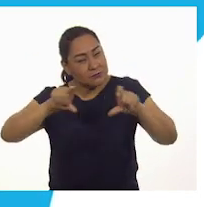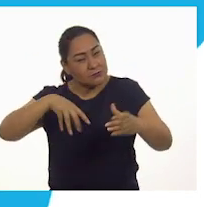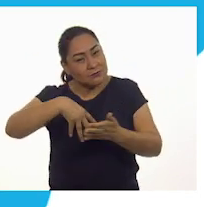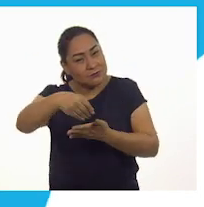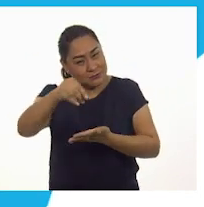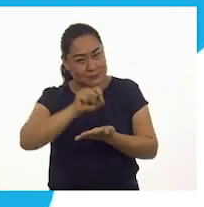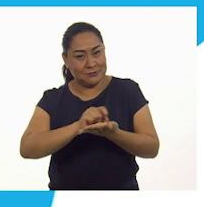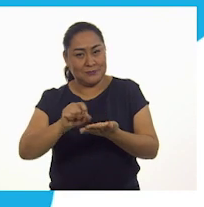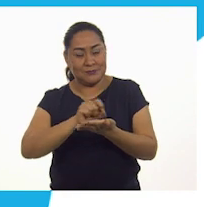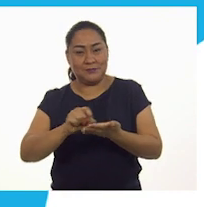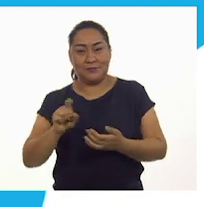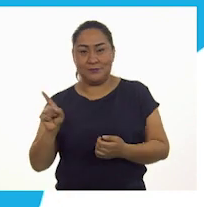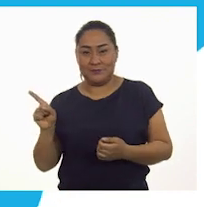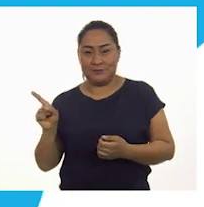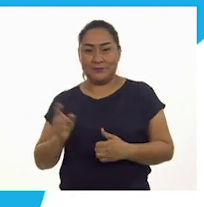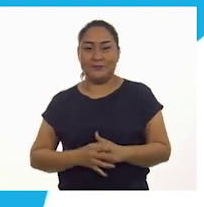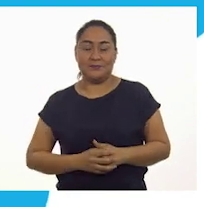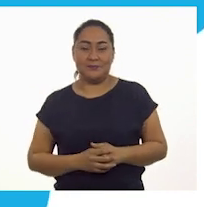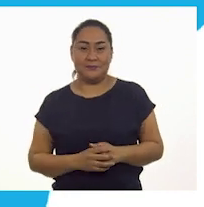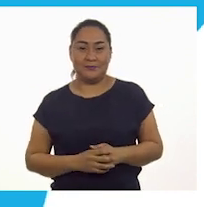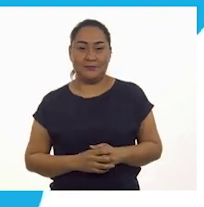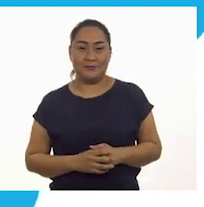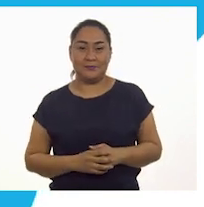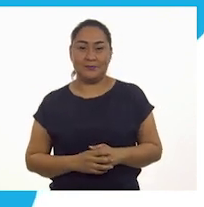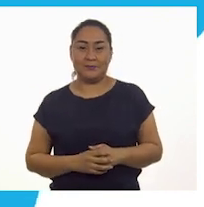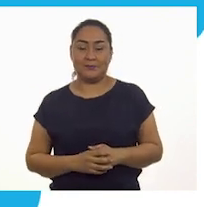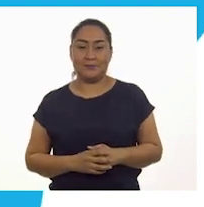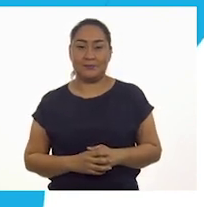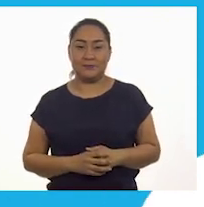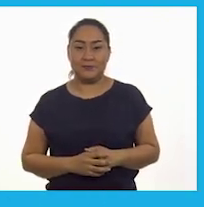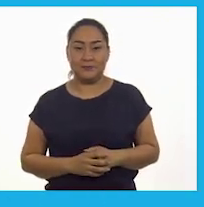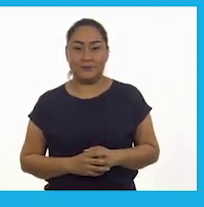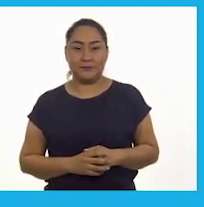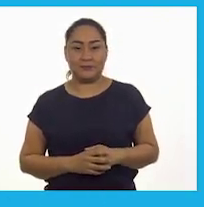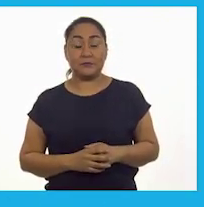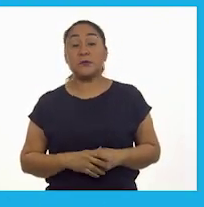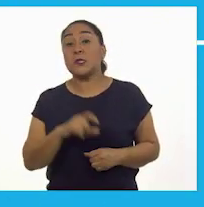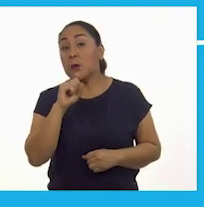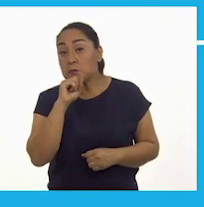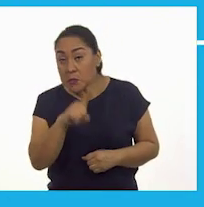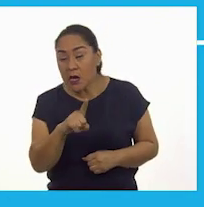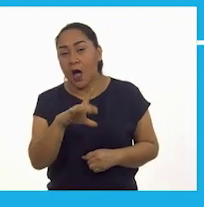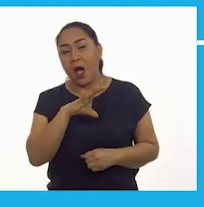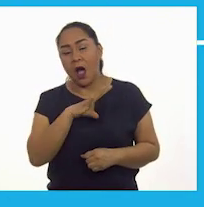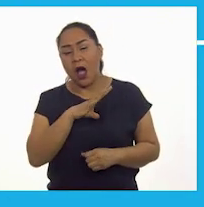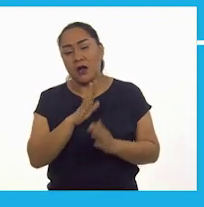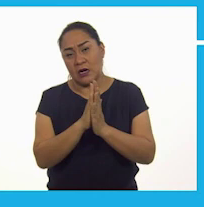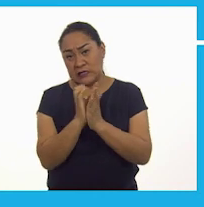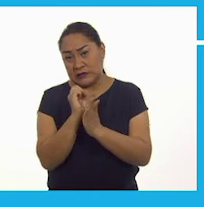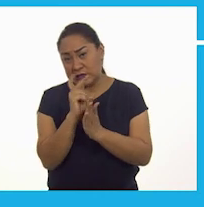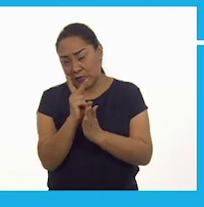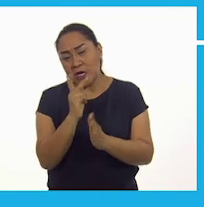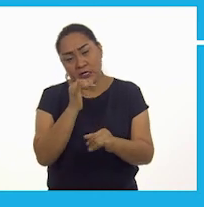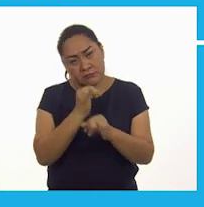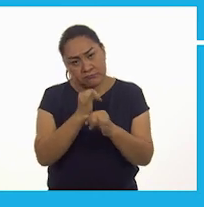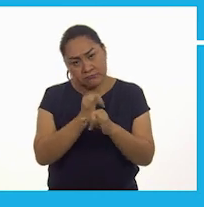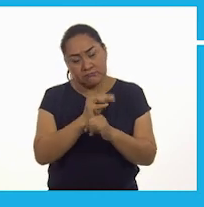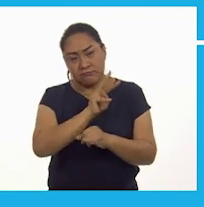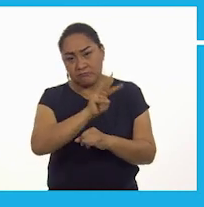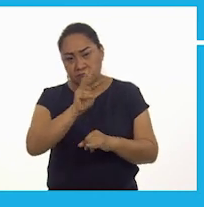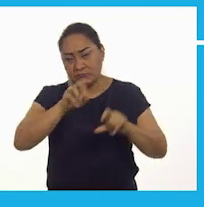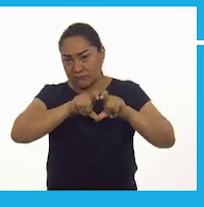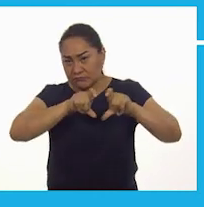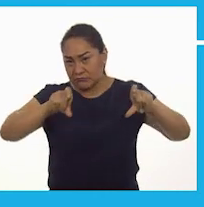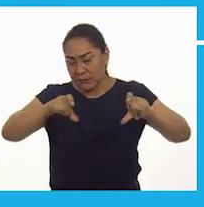-720413. ¡Cien líneas! También puedes encontrar los libros de texto en la página